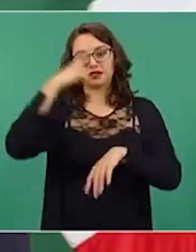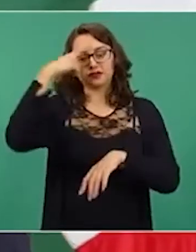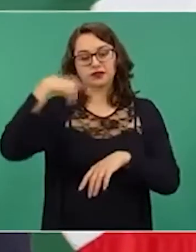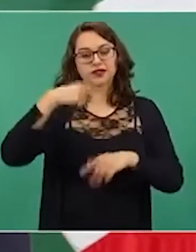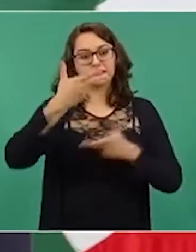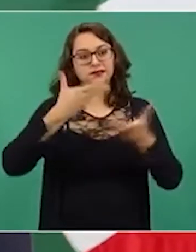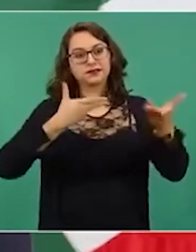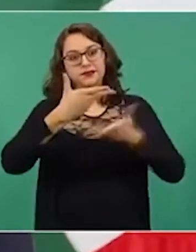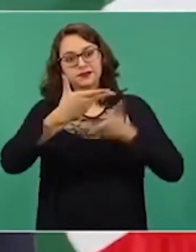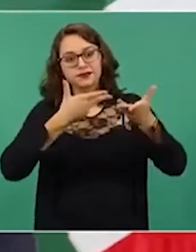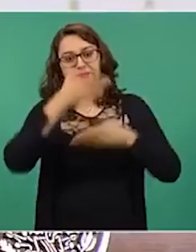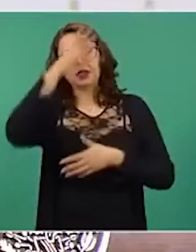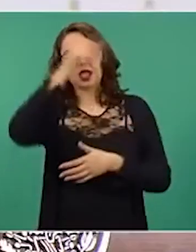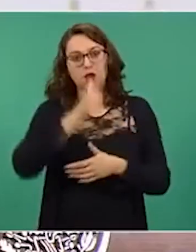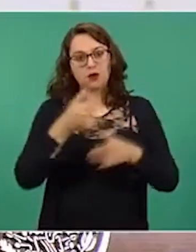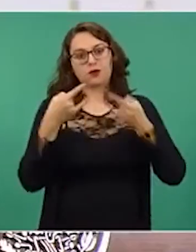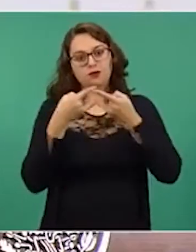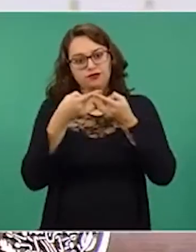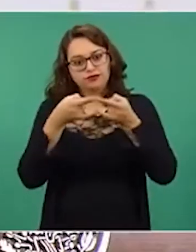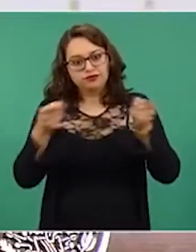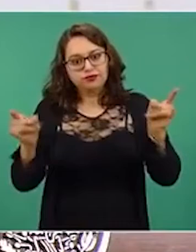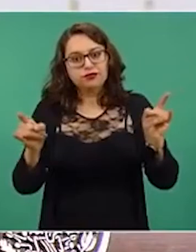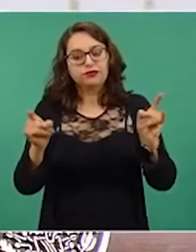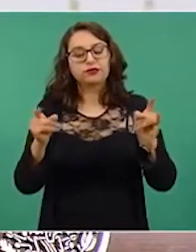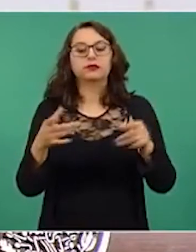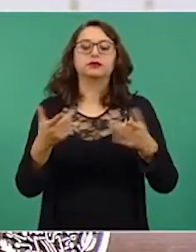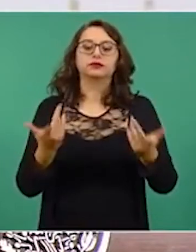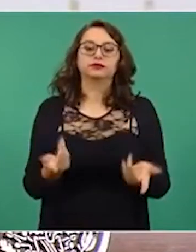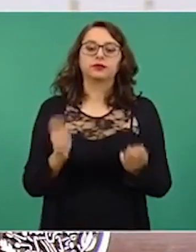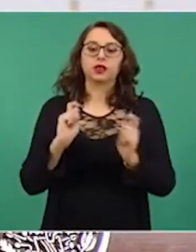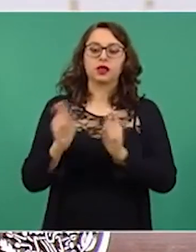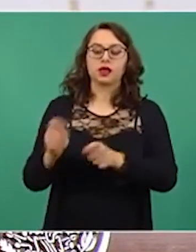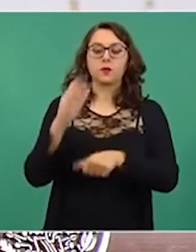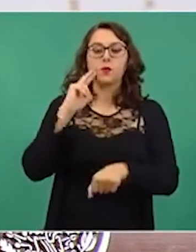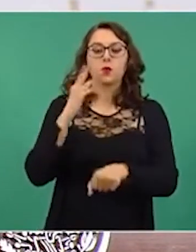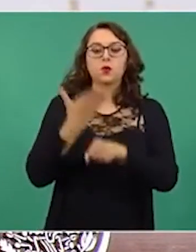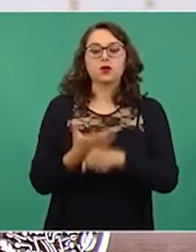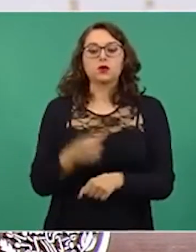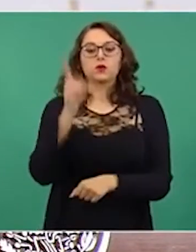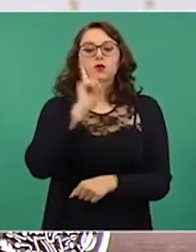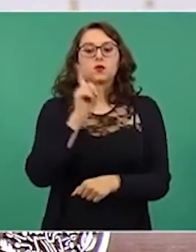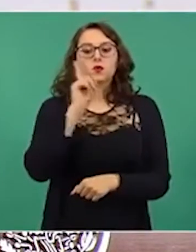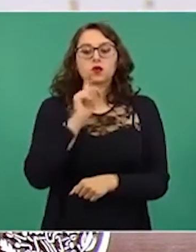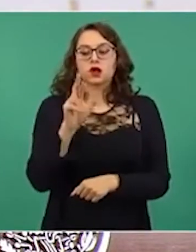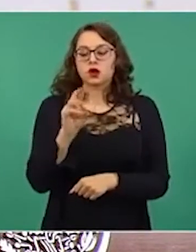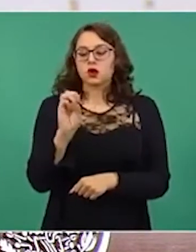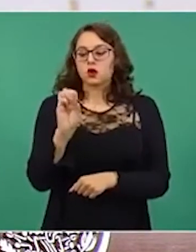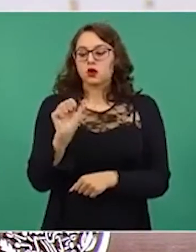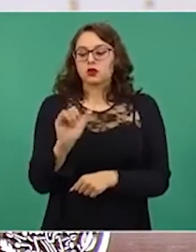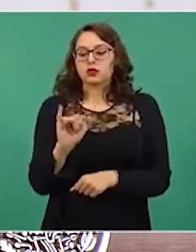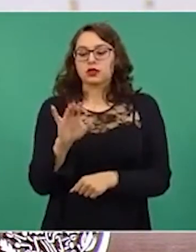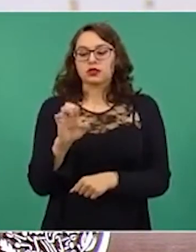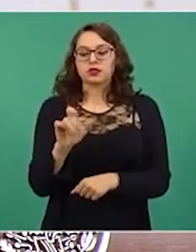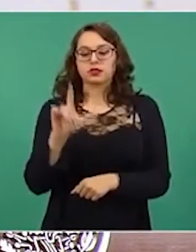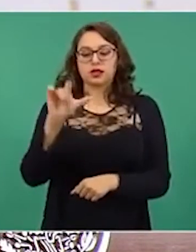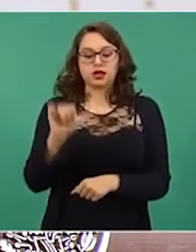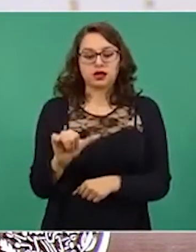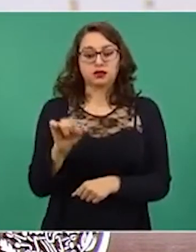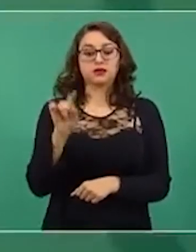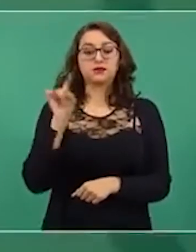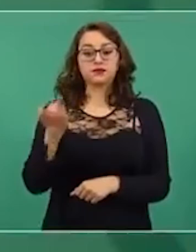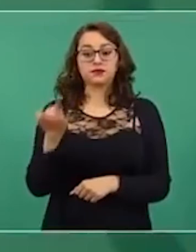Rosa Isela Rodríguez, que estuvo a cargo de esta tarea de la vacunación en toda la